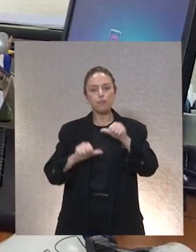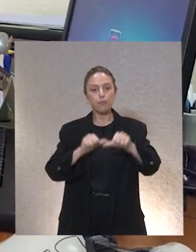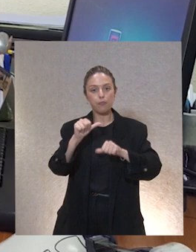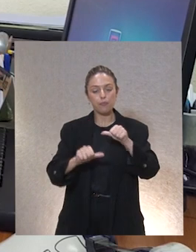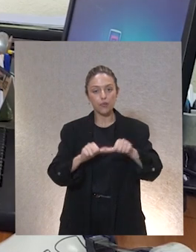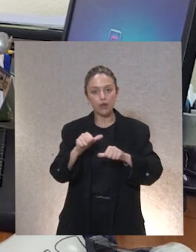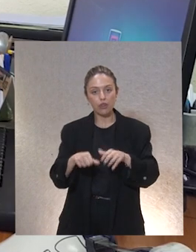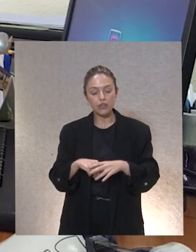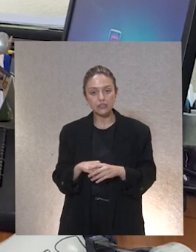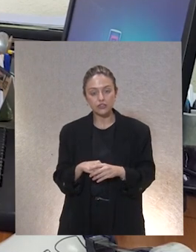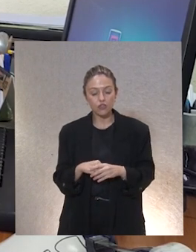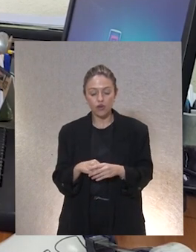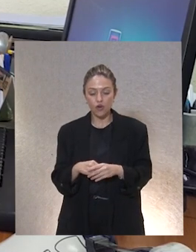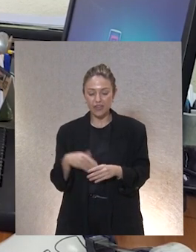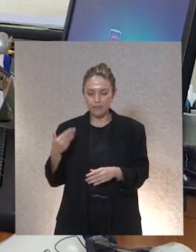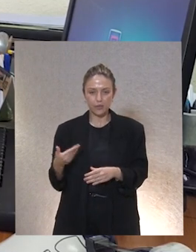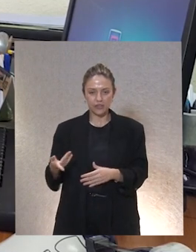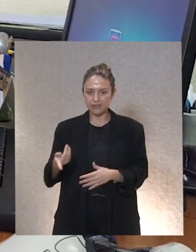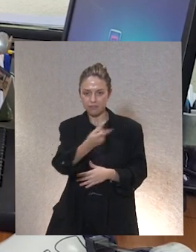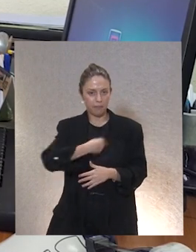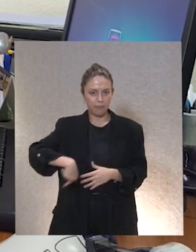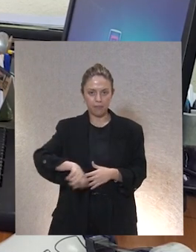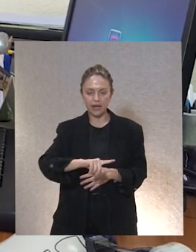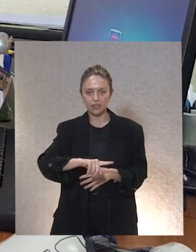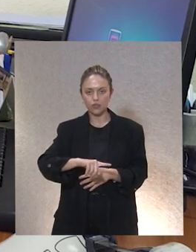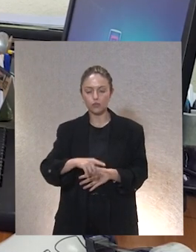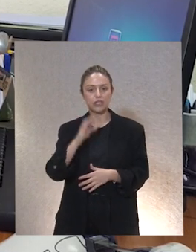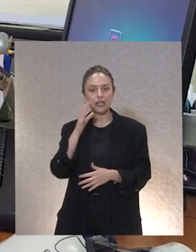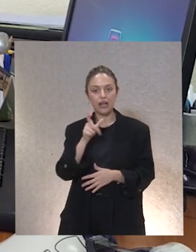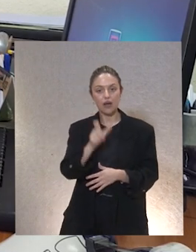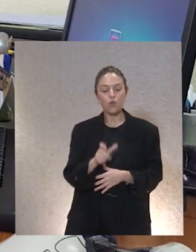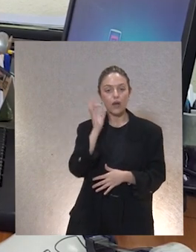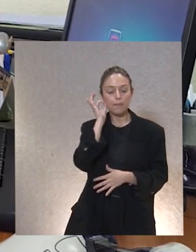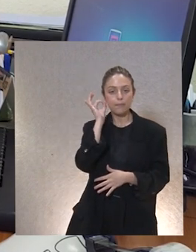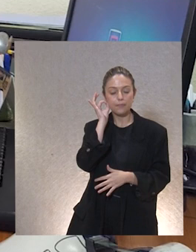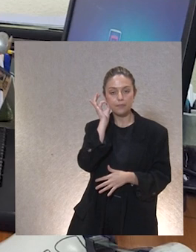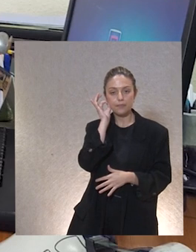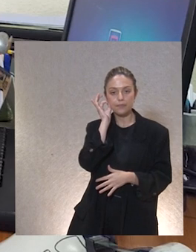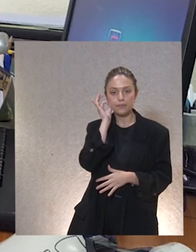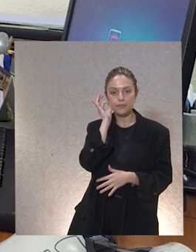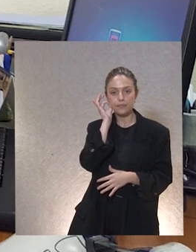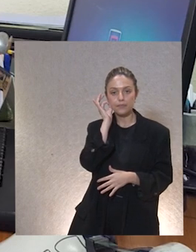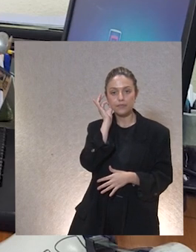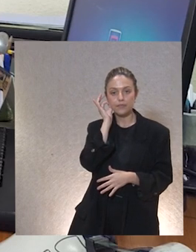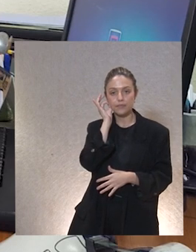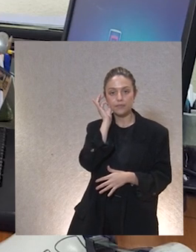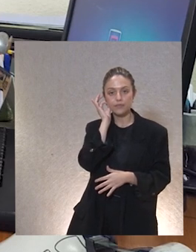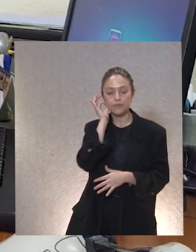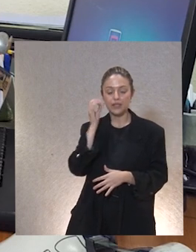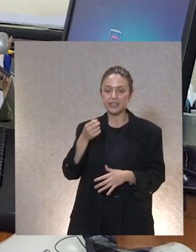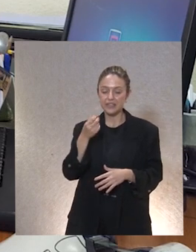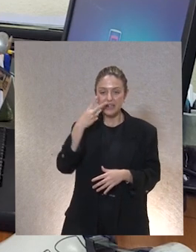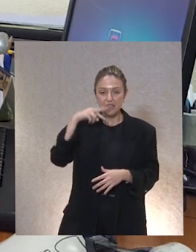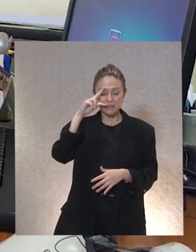un descubrimiento para todos porque Umbelina era una persona una mujer que había vivido pocas experiencias